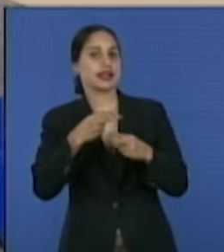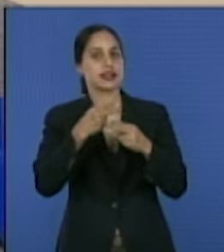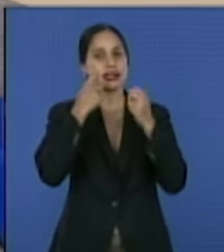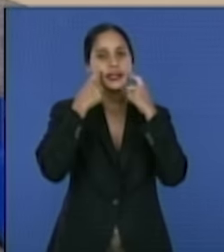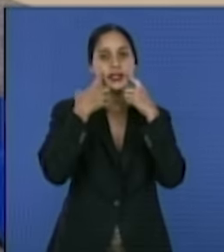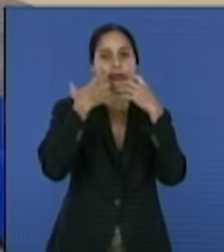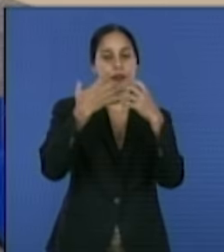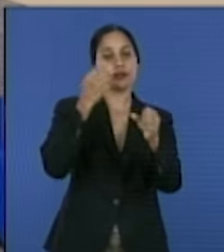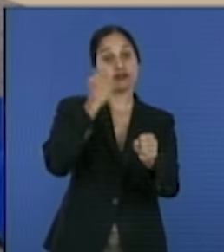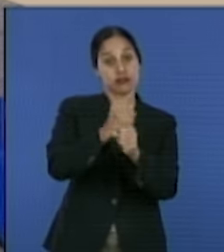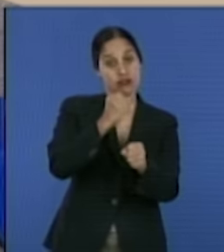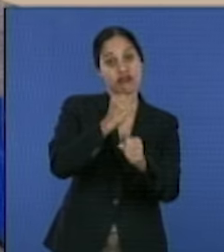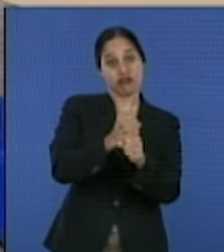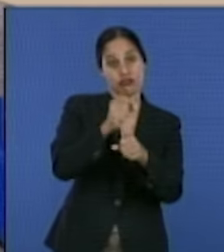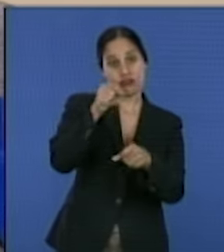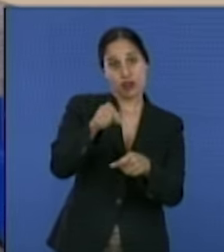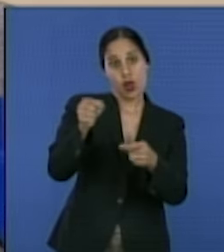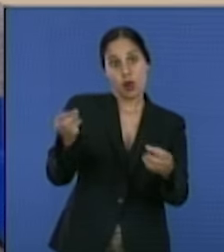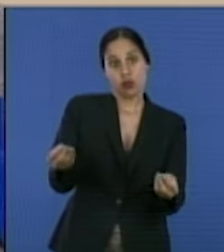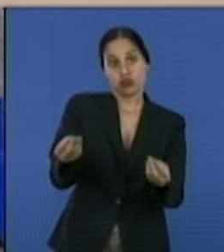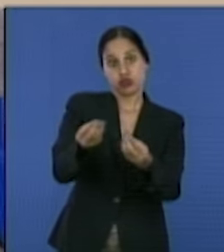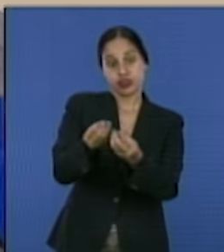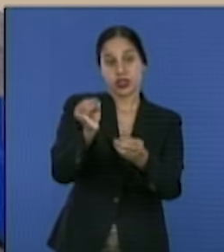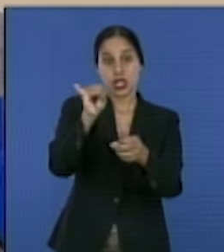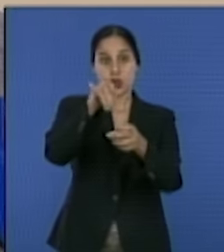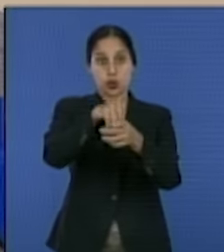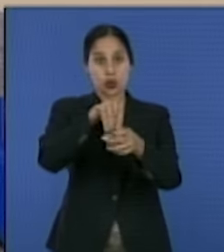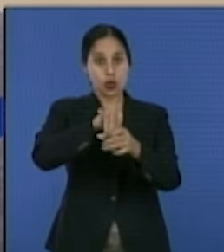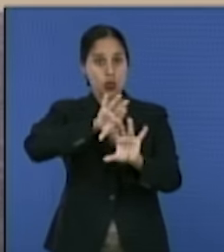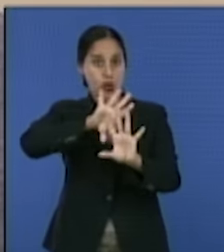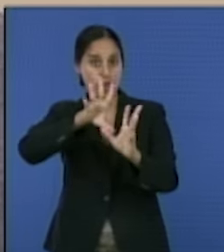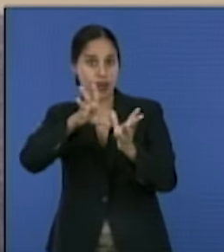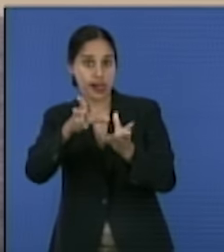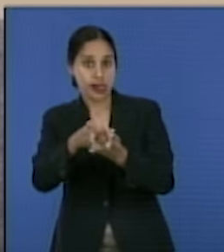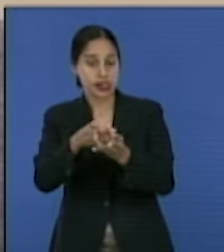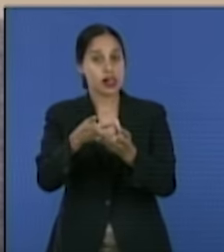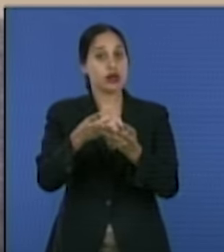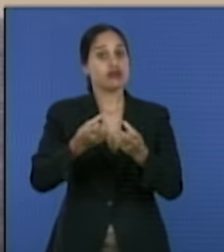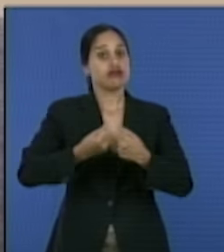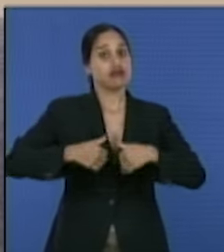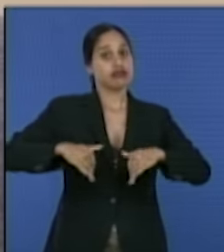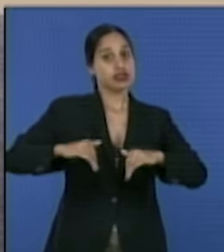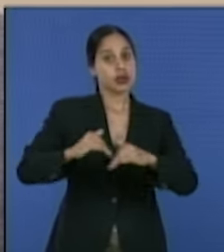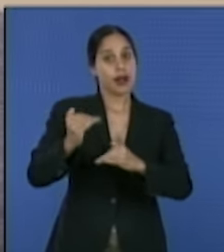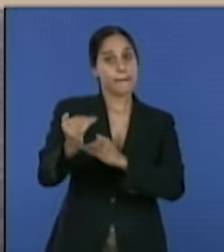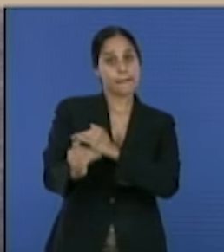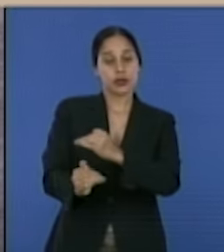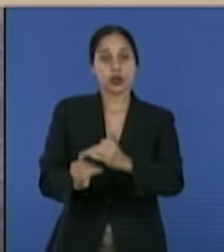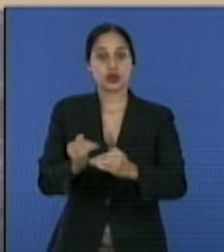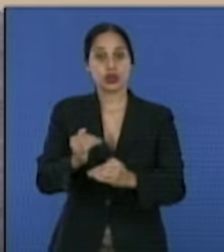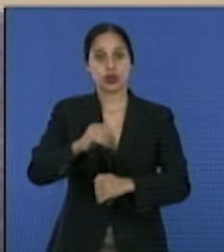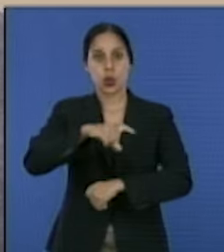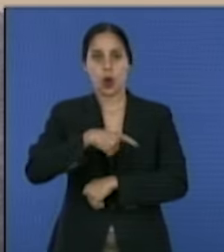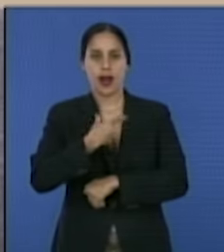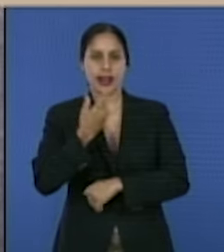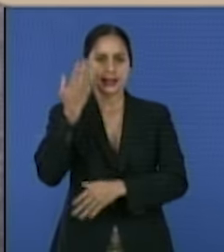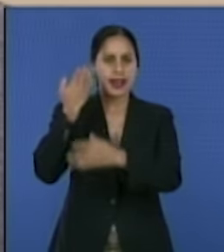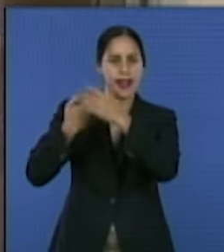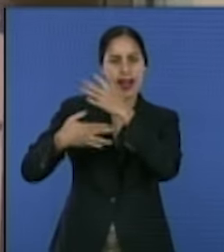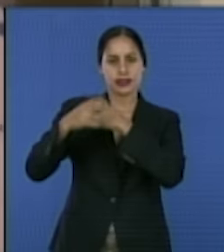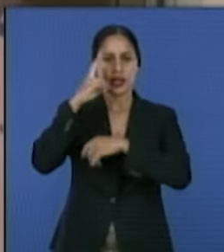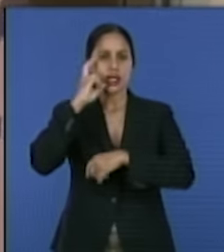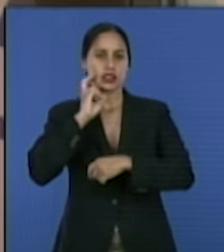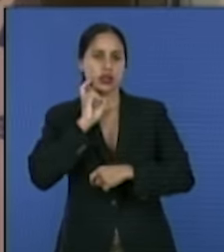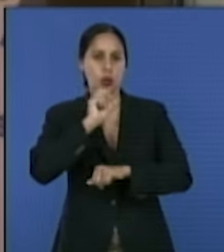preponderante. Si son parte integral, fundamental de los procesos que acontecen en el arte contemporáneo del